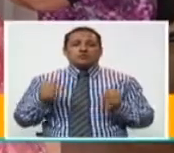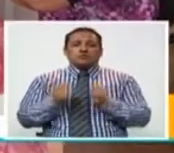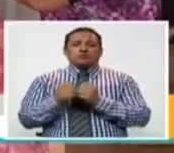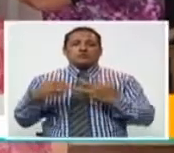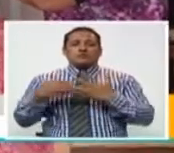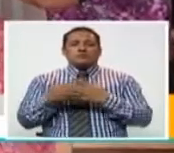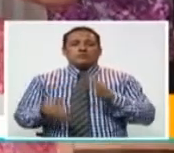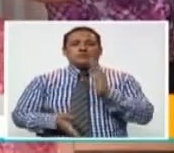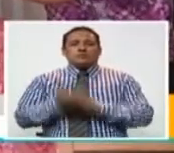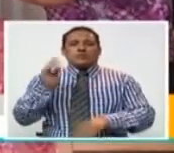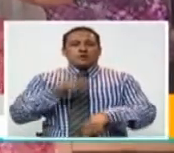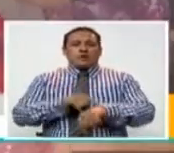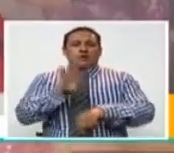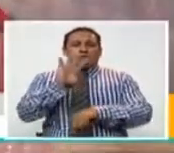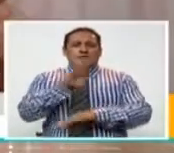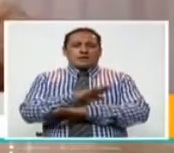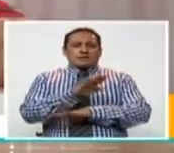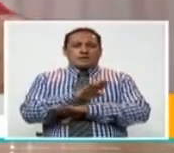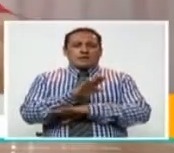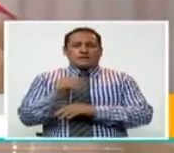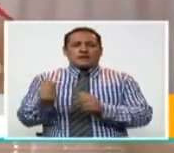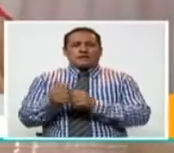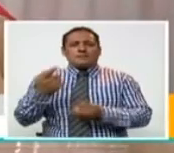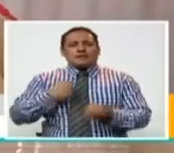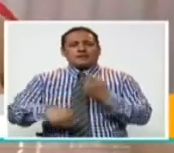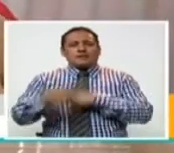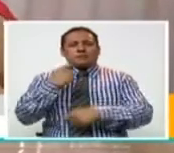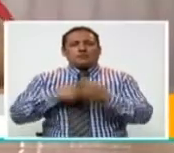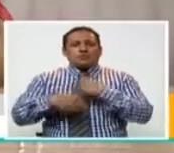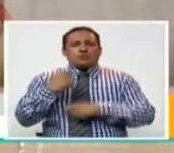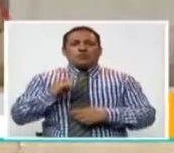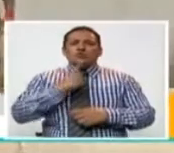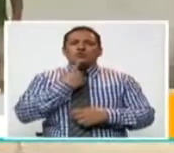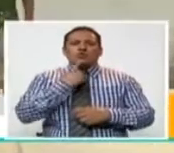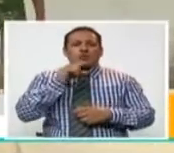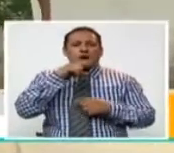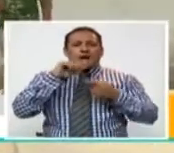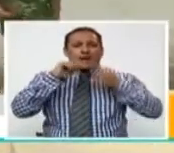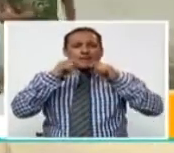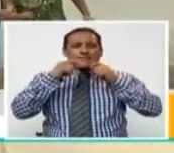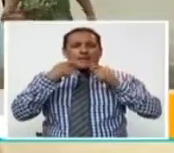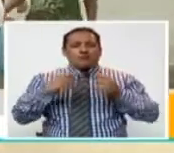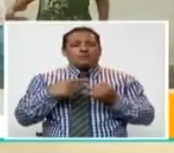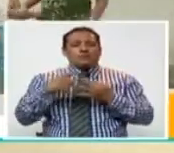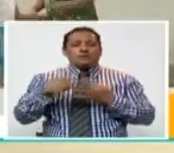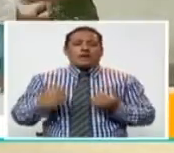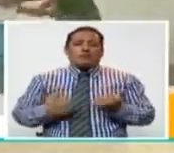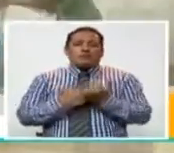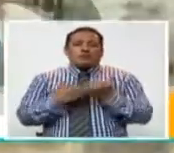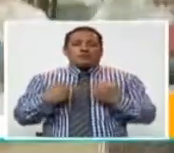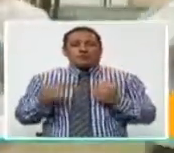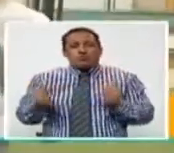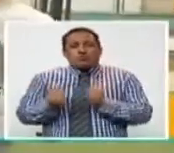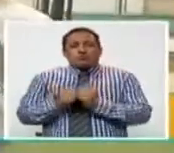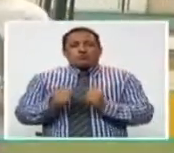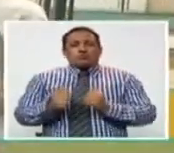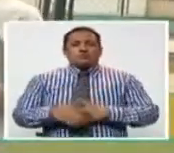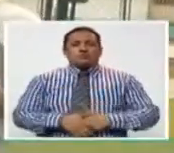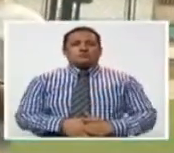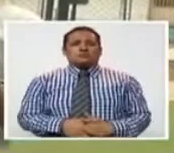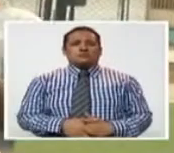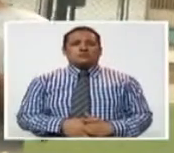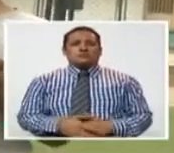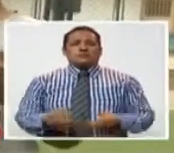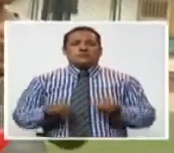Junto a mi esposo vamos a partir de las 4 de la tarde con él y vendimos las golosinitas, con eso nos apoyamos ahí con él junto.